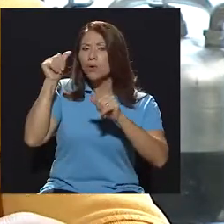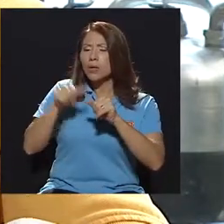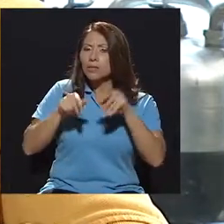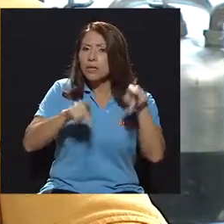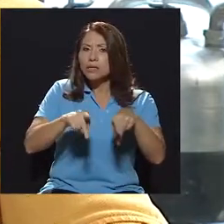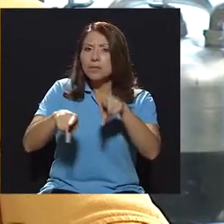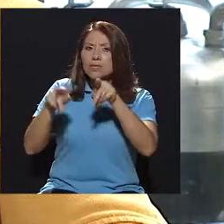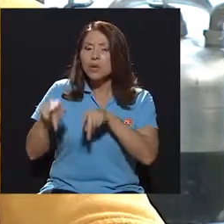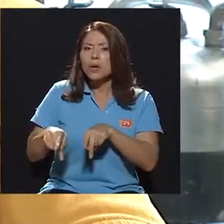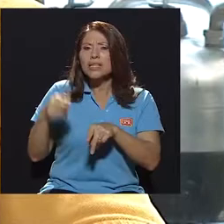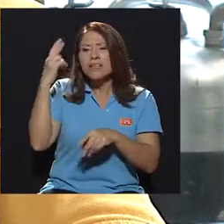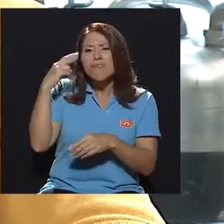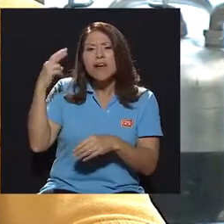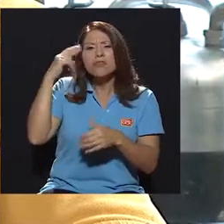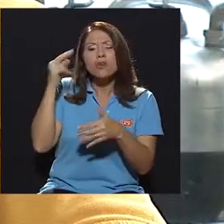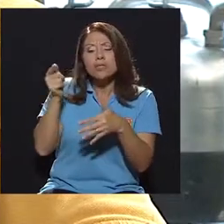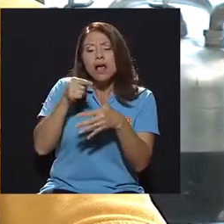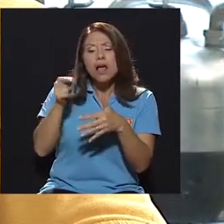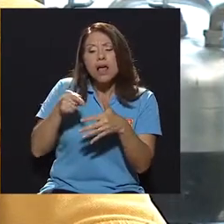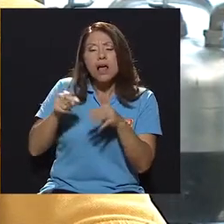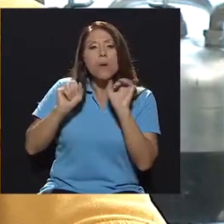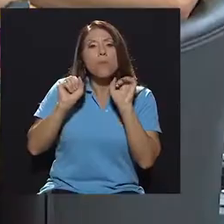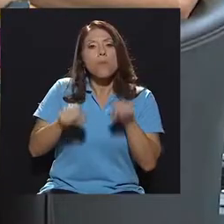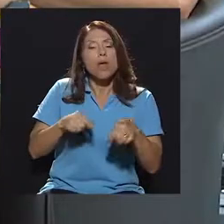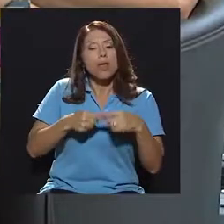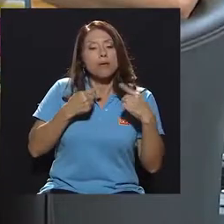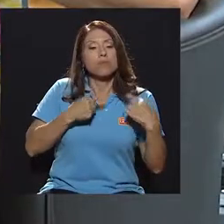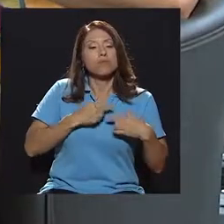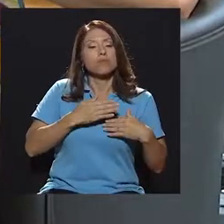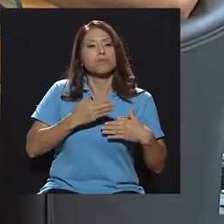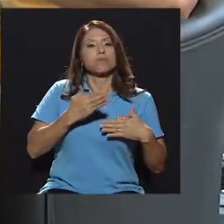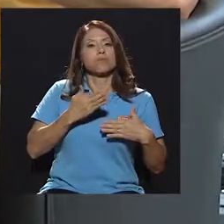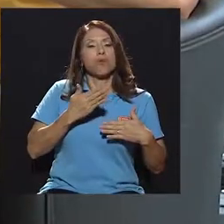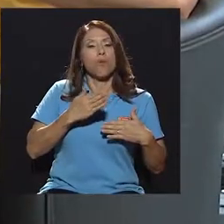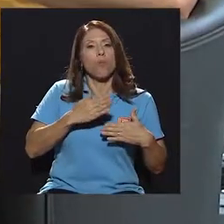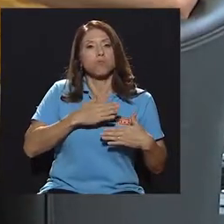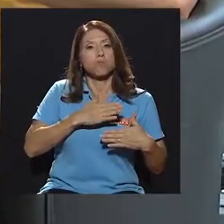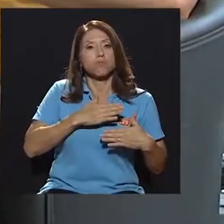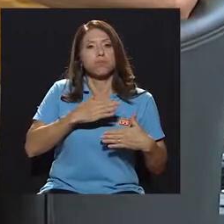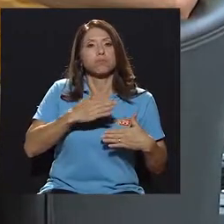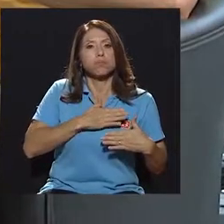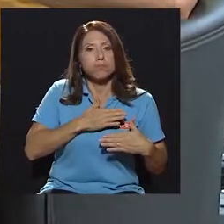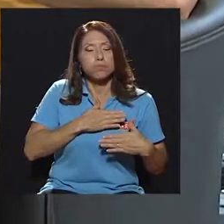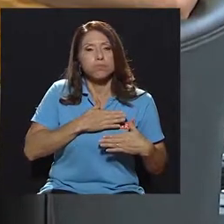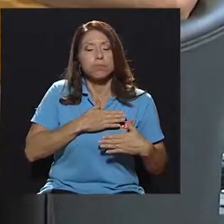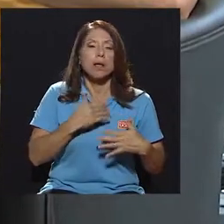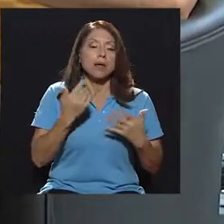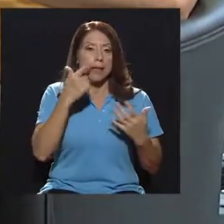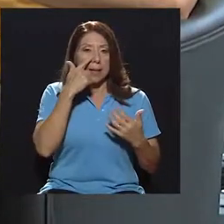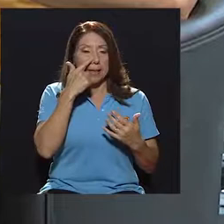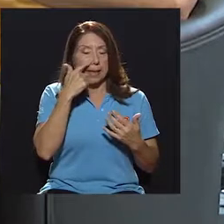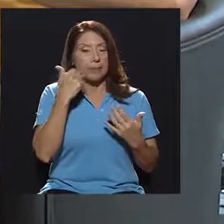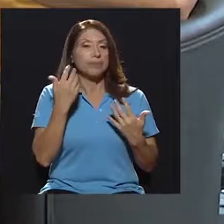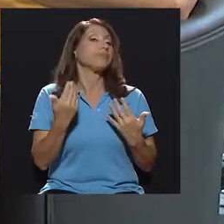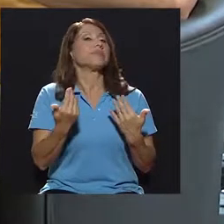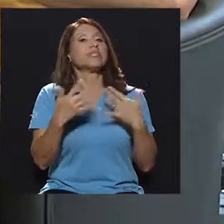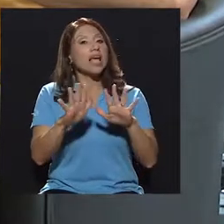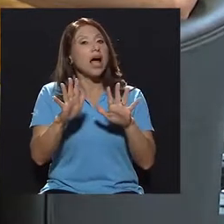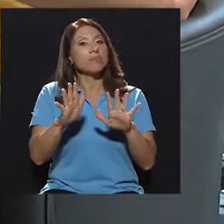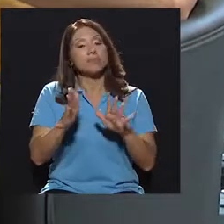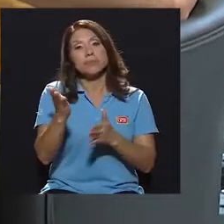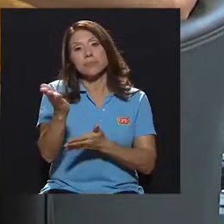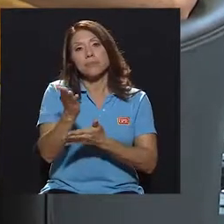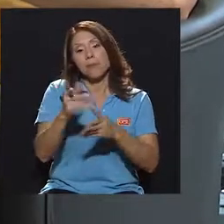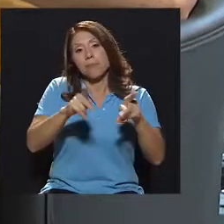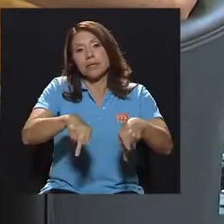comúnmente lleva a las personas a un paro cardiorrespiratorio? Bueno, tenemos riesgos que ya son inherentes a la